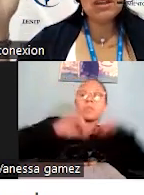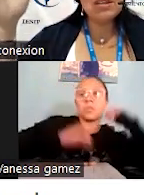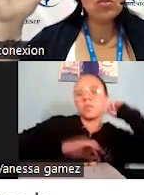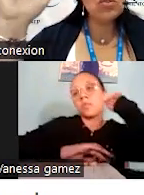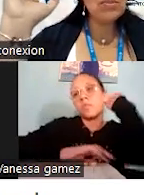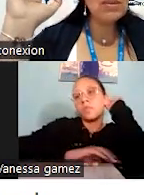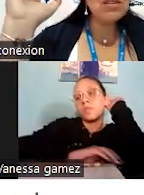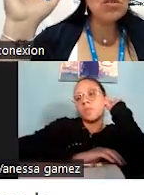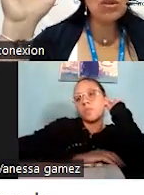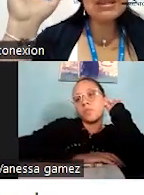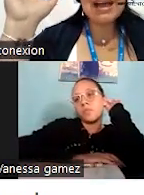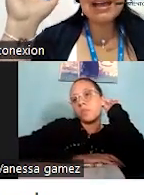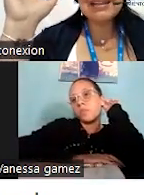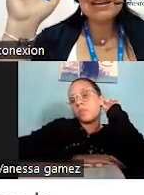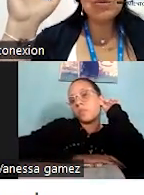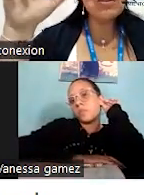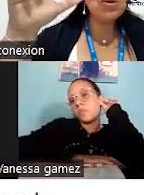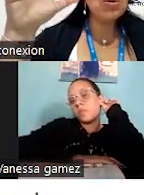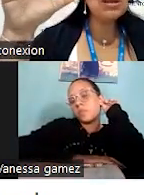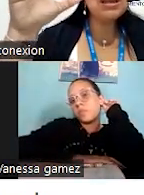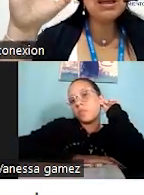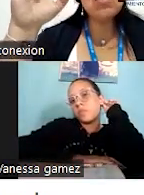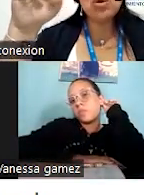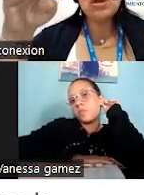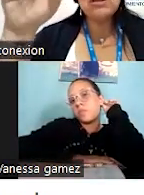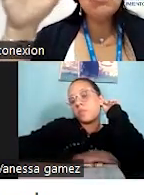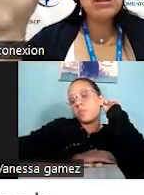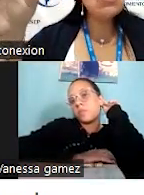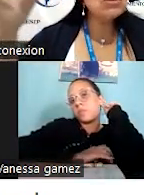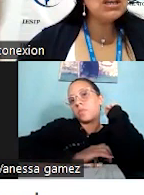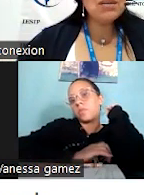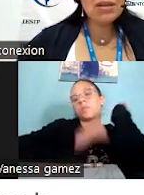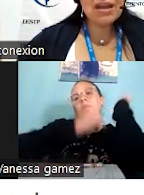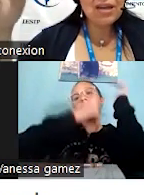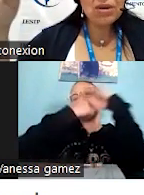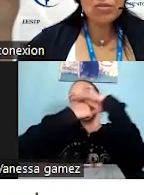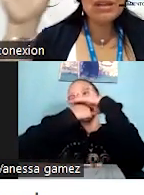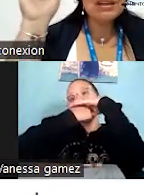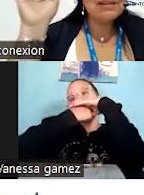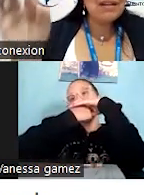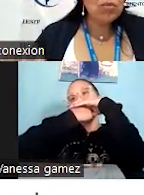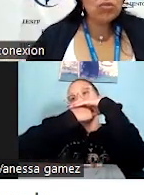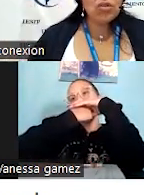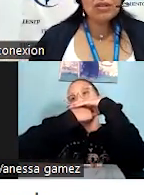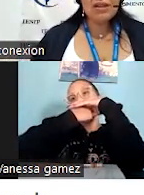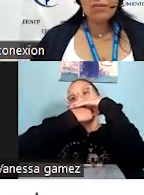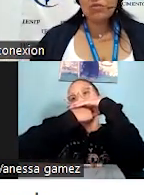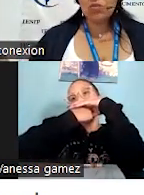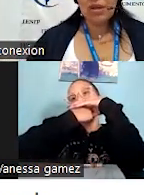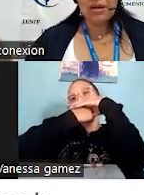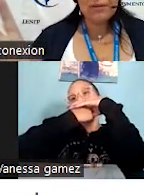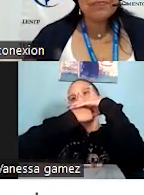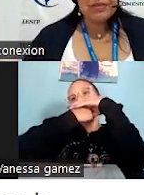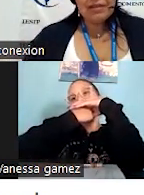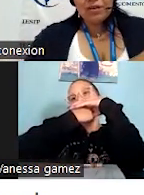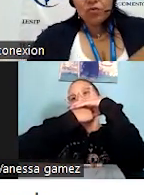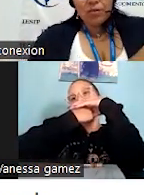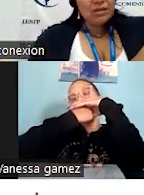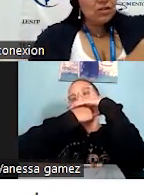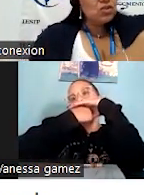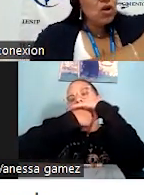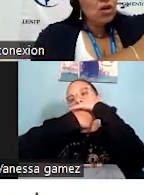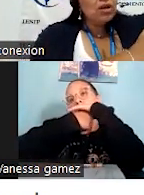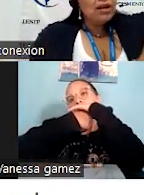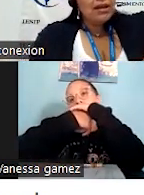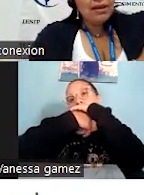va a poder disfrutar de estos servicios y tal, y la cuestión y esto. Bueno, chévere, ay, bueno, mire, aquí está el botón, le va a subir a